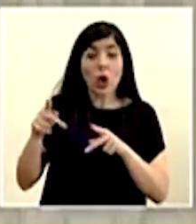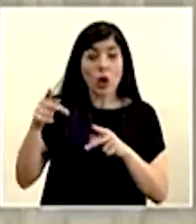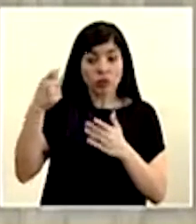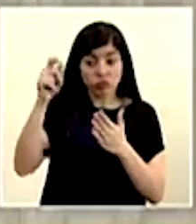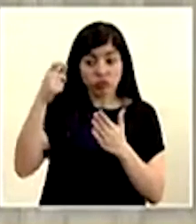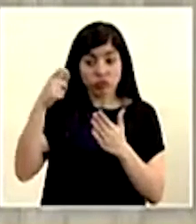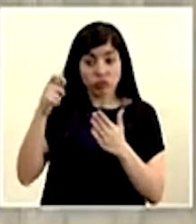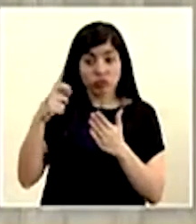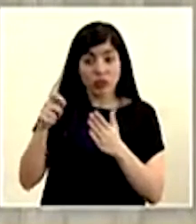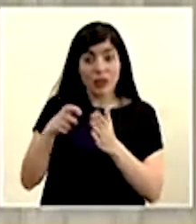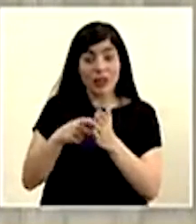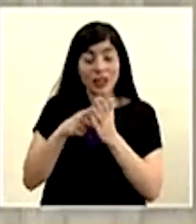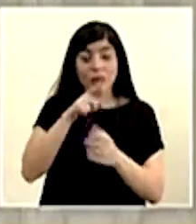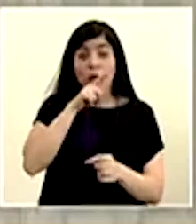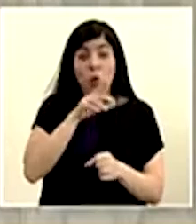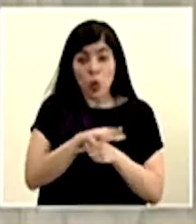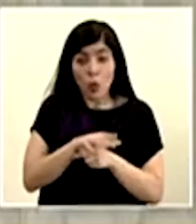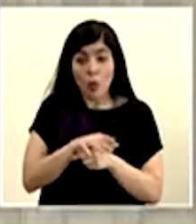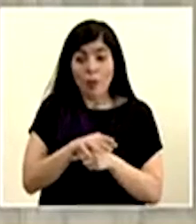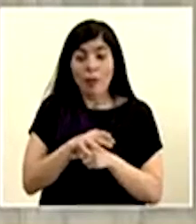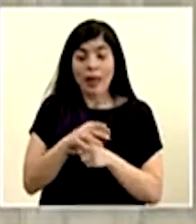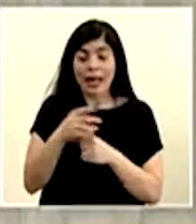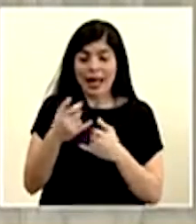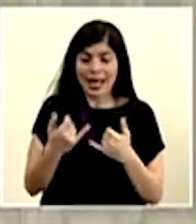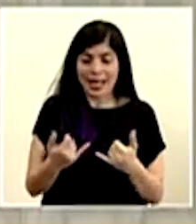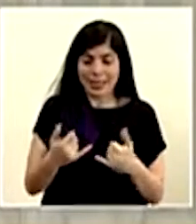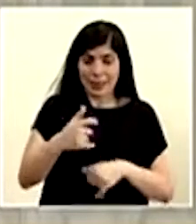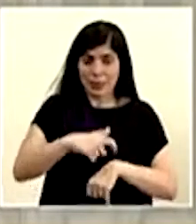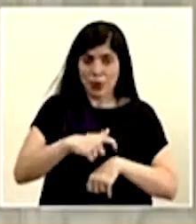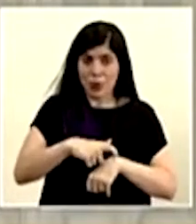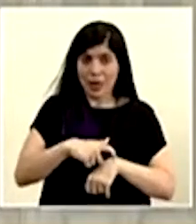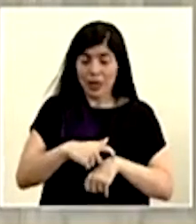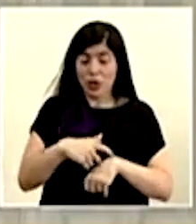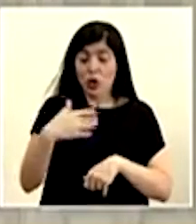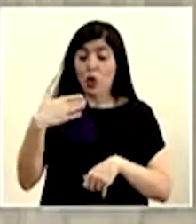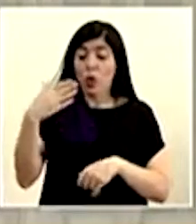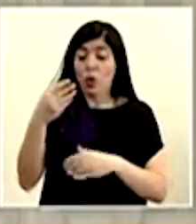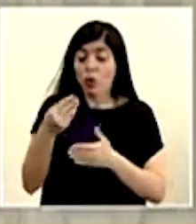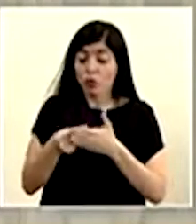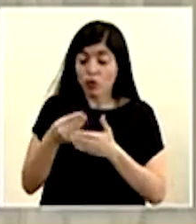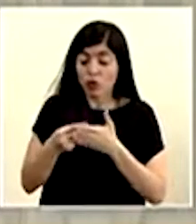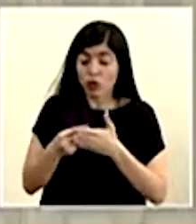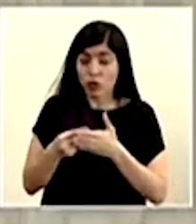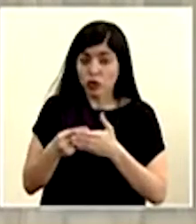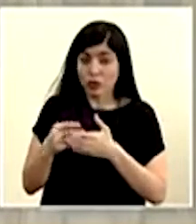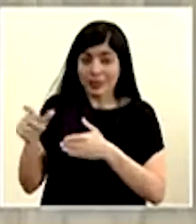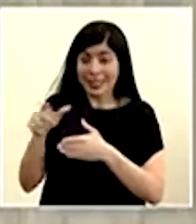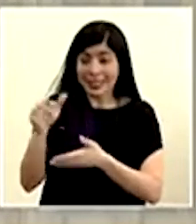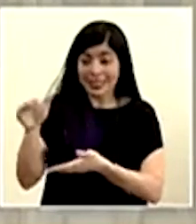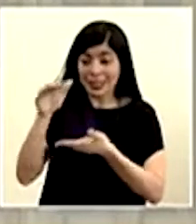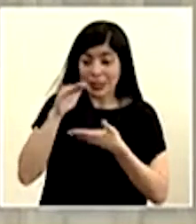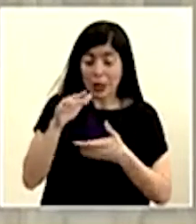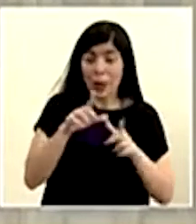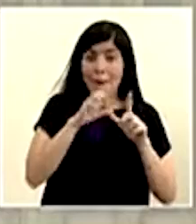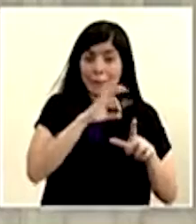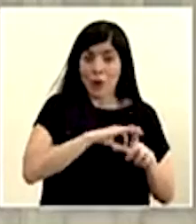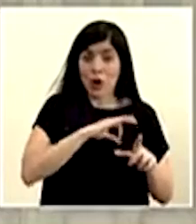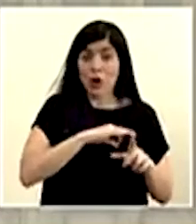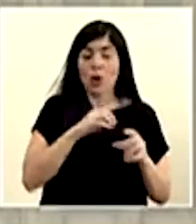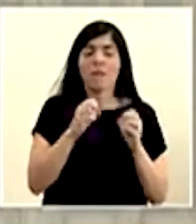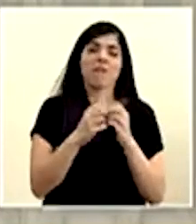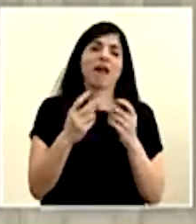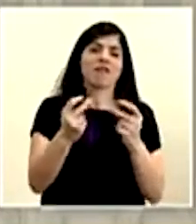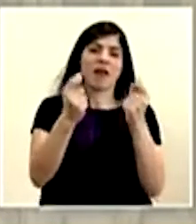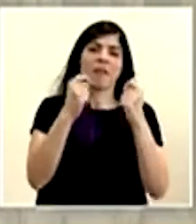con aquellos requisitos pasarán en este momento ya teniendo los recursos a acceder al bono de una forma mucho más